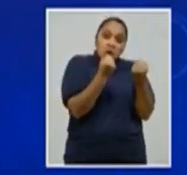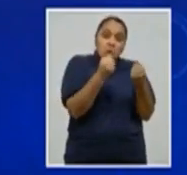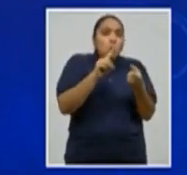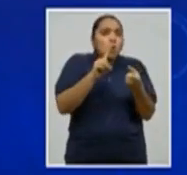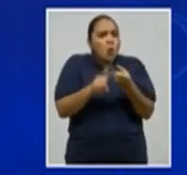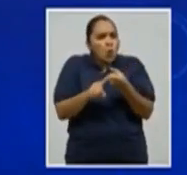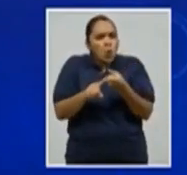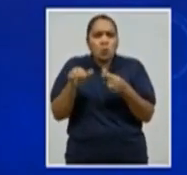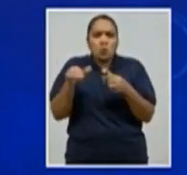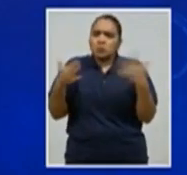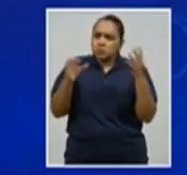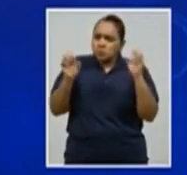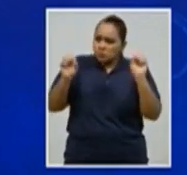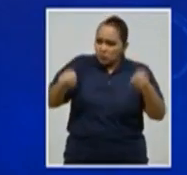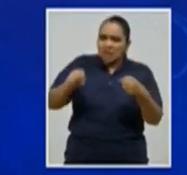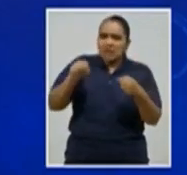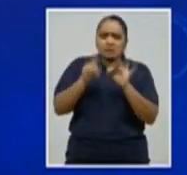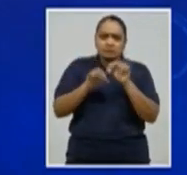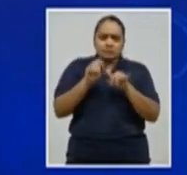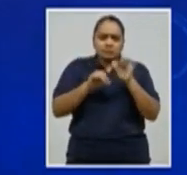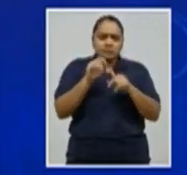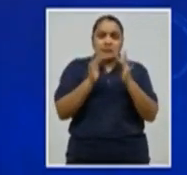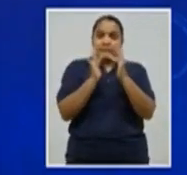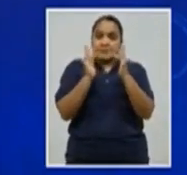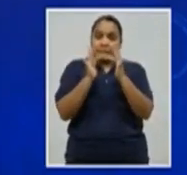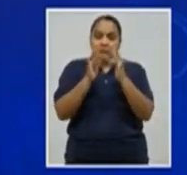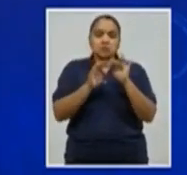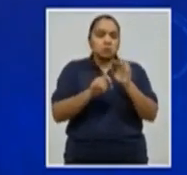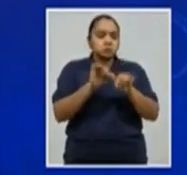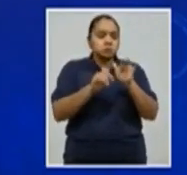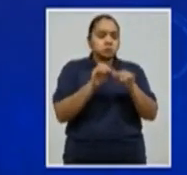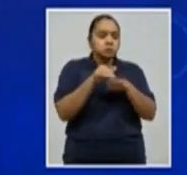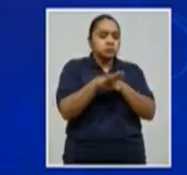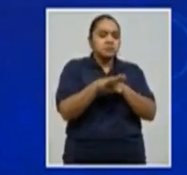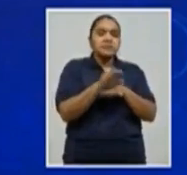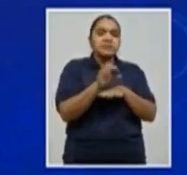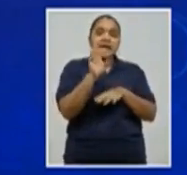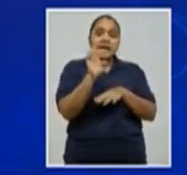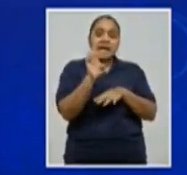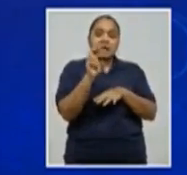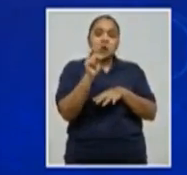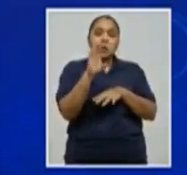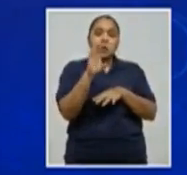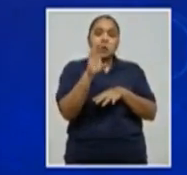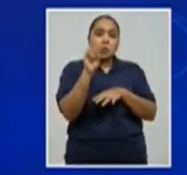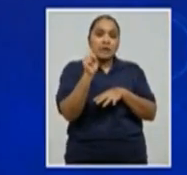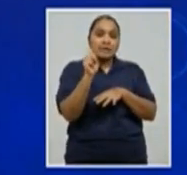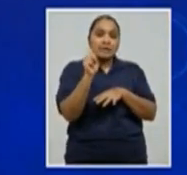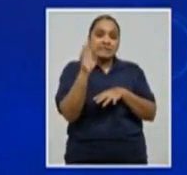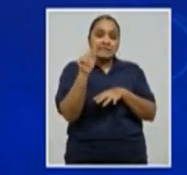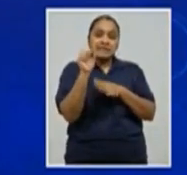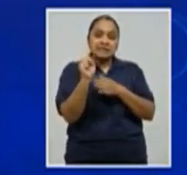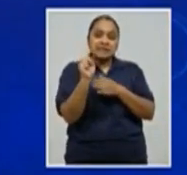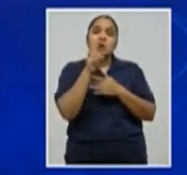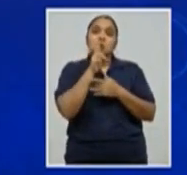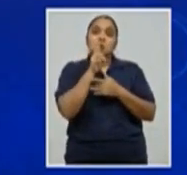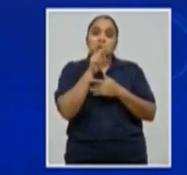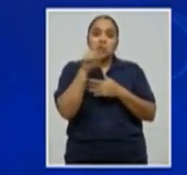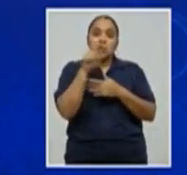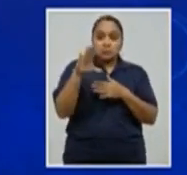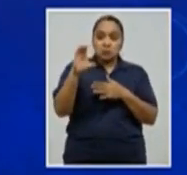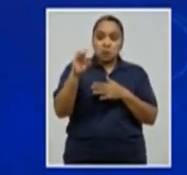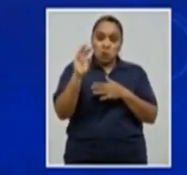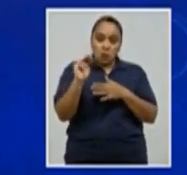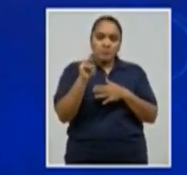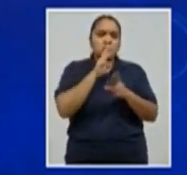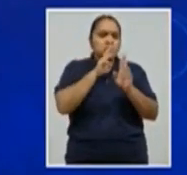utilizar la página web www.encuestasonduras.com, donde puede colocar sus datos, puede